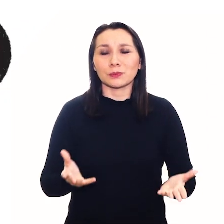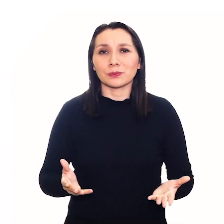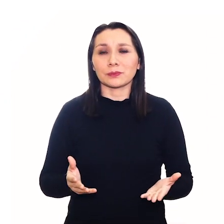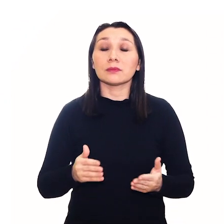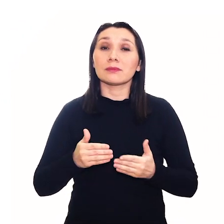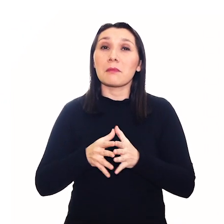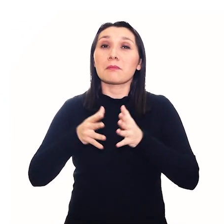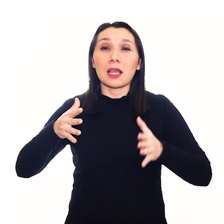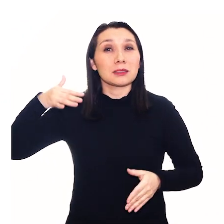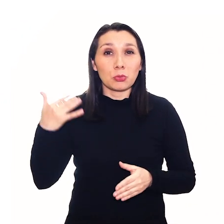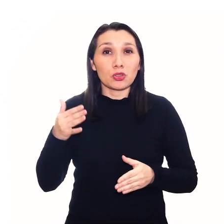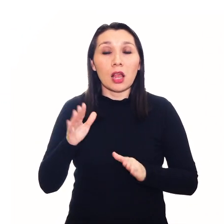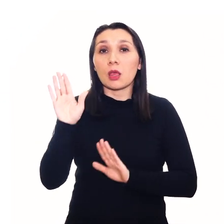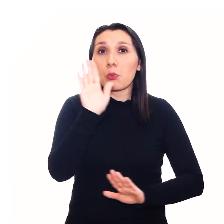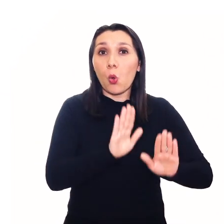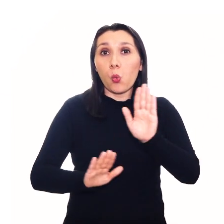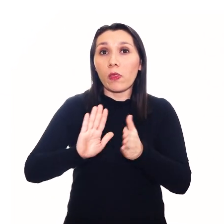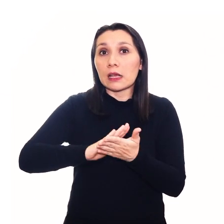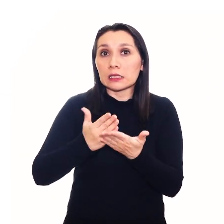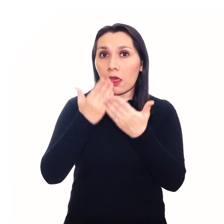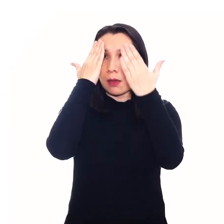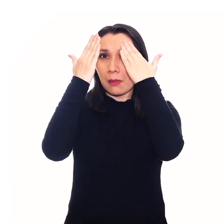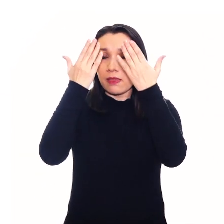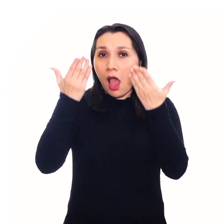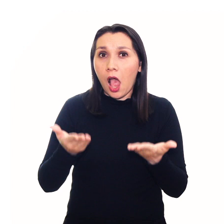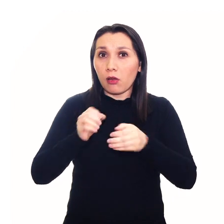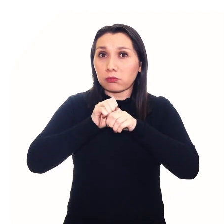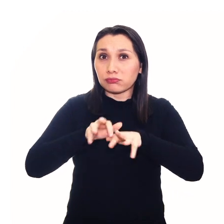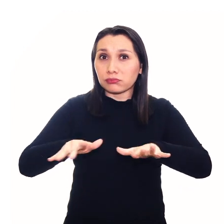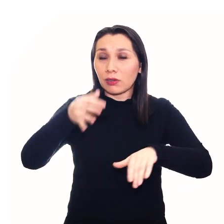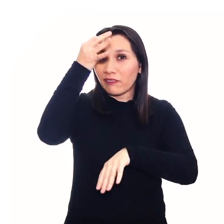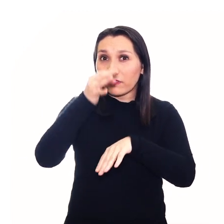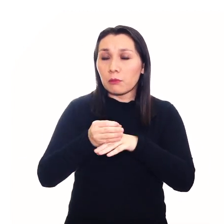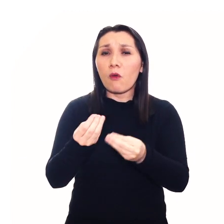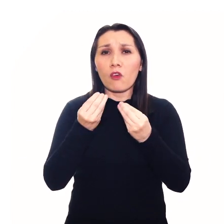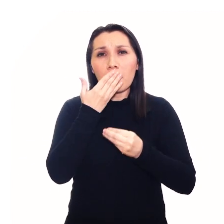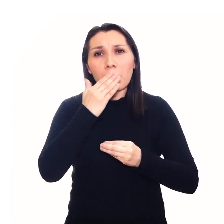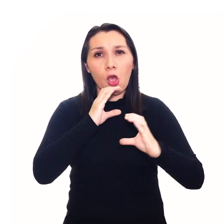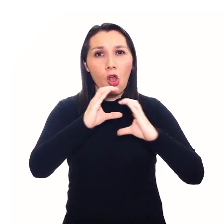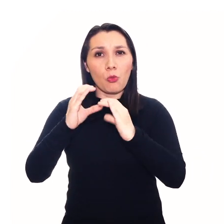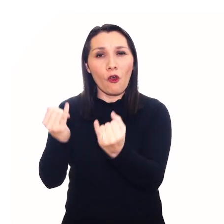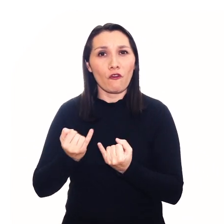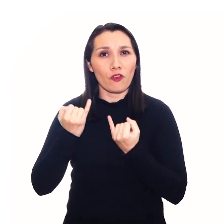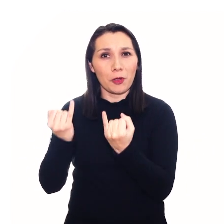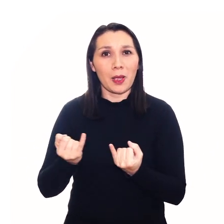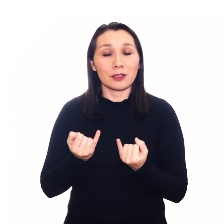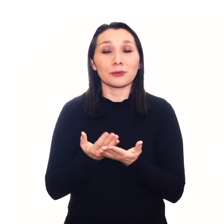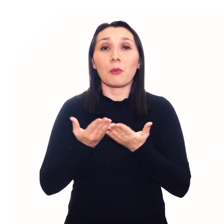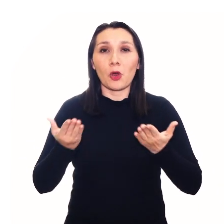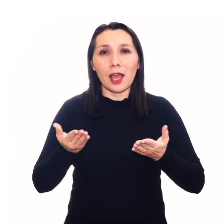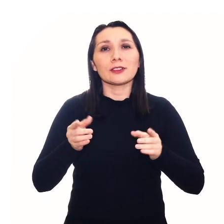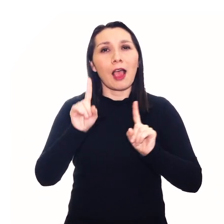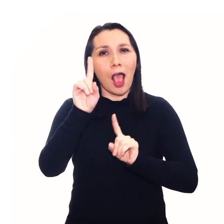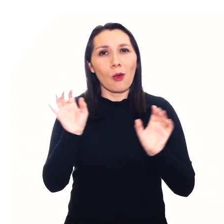El paso más importante para el cuidado de la salud mental en pandemia es la buena comunicación e información. Por